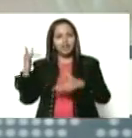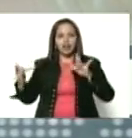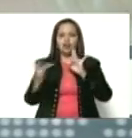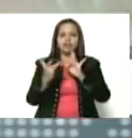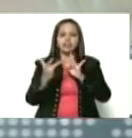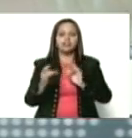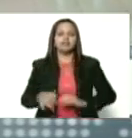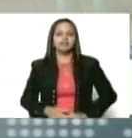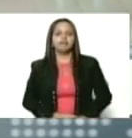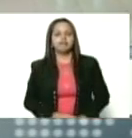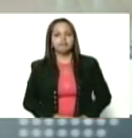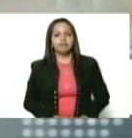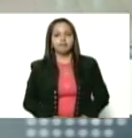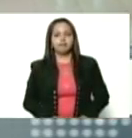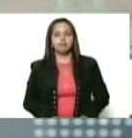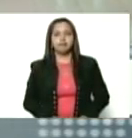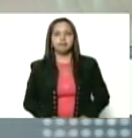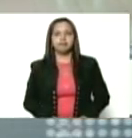Zulay.